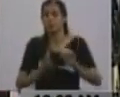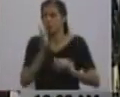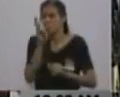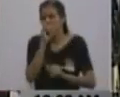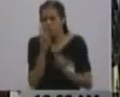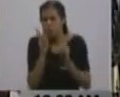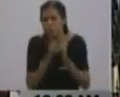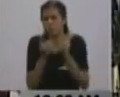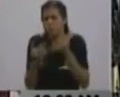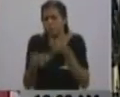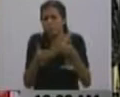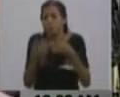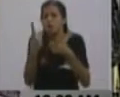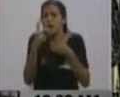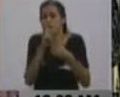años.